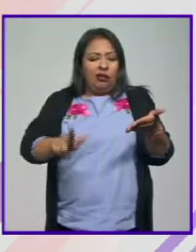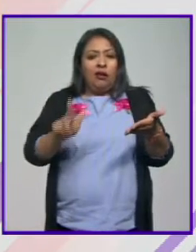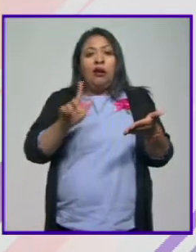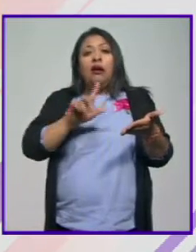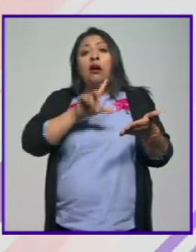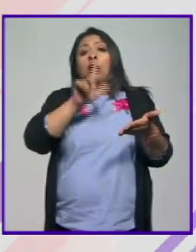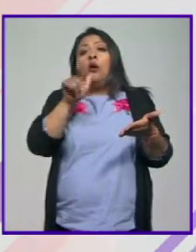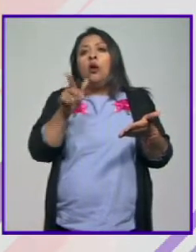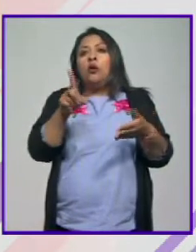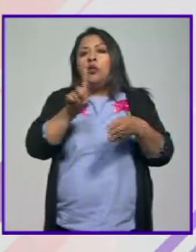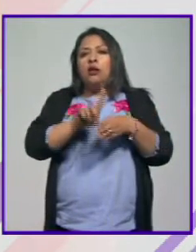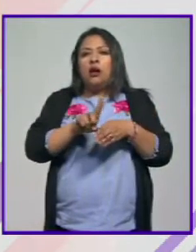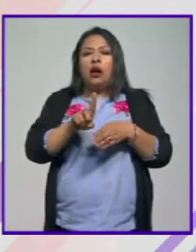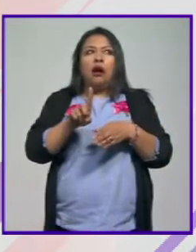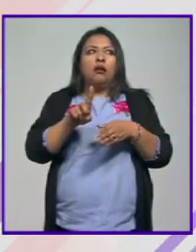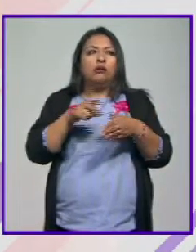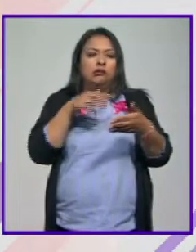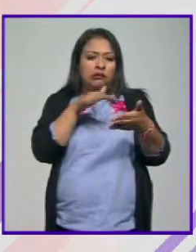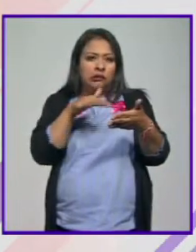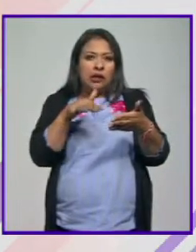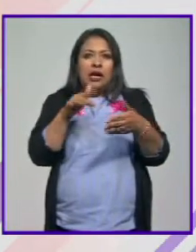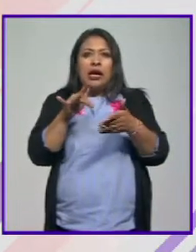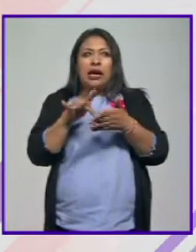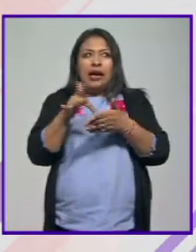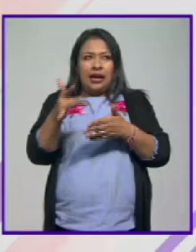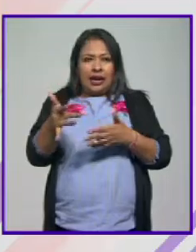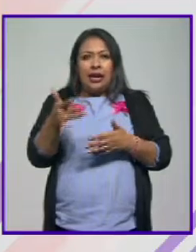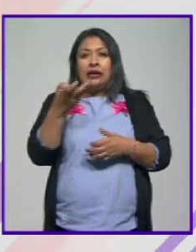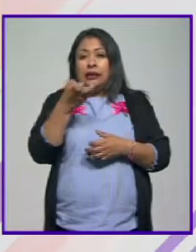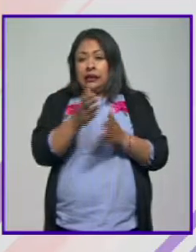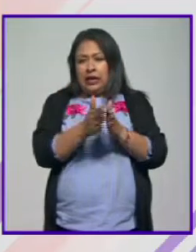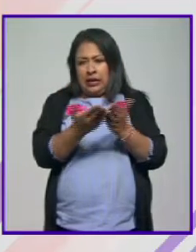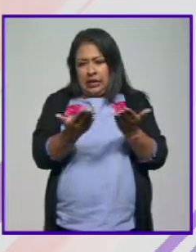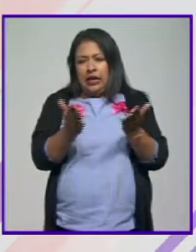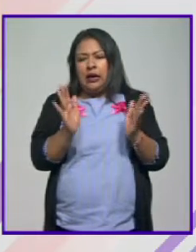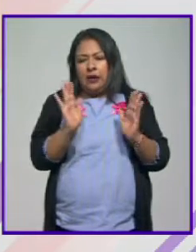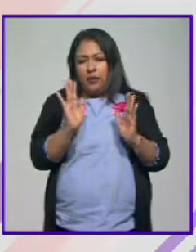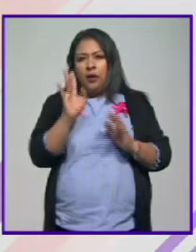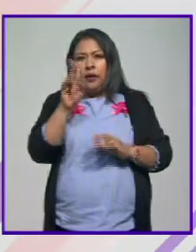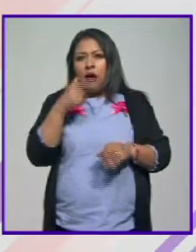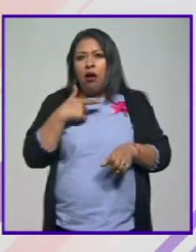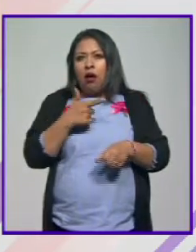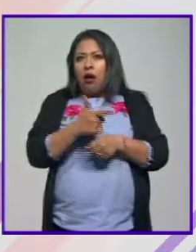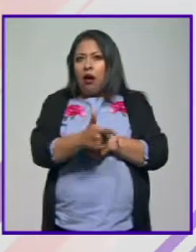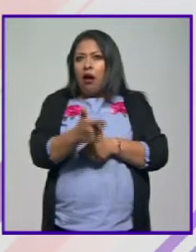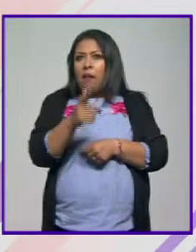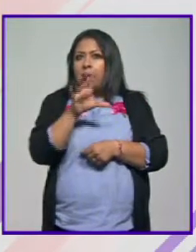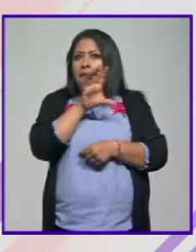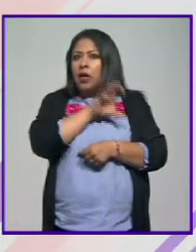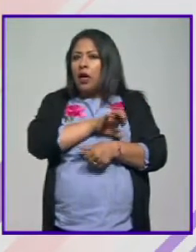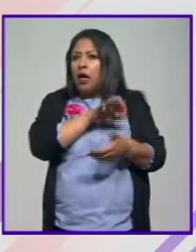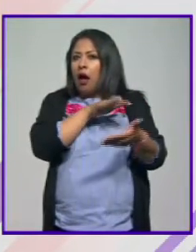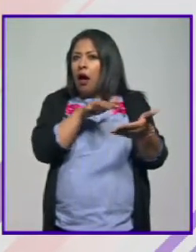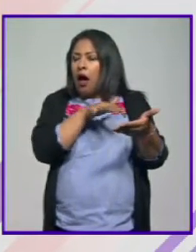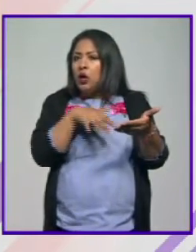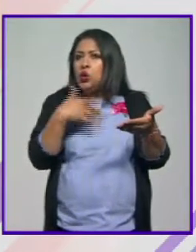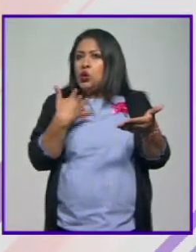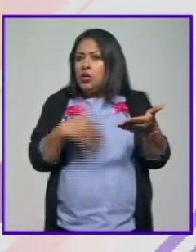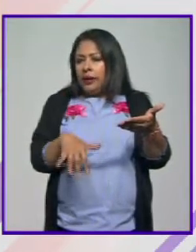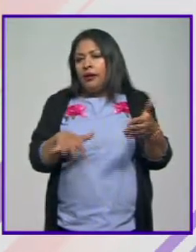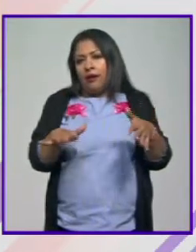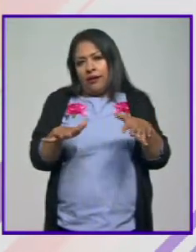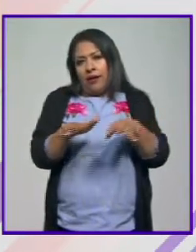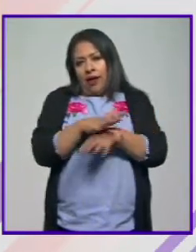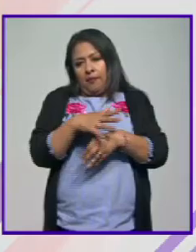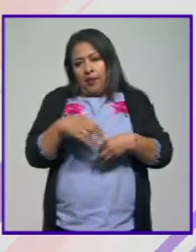en su día me voló la cabeza y fue gracias a esa novela un poco que descubrí el gusto por la lectura y bueno